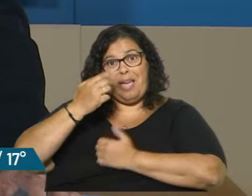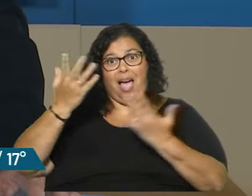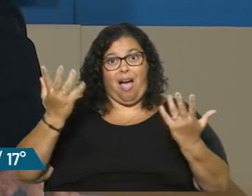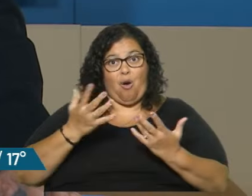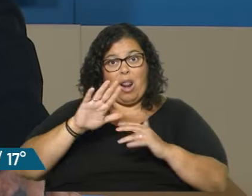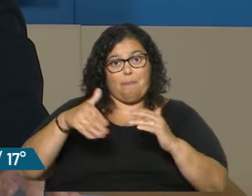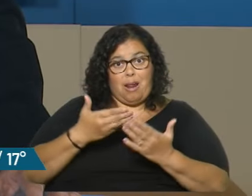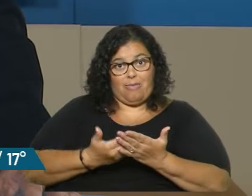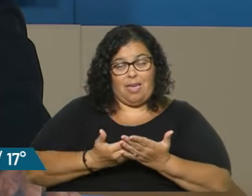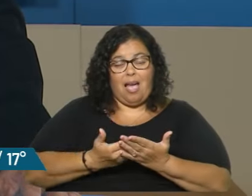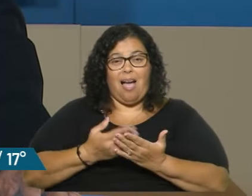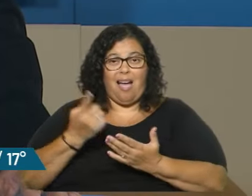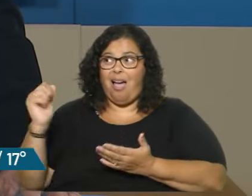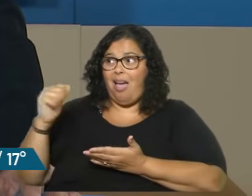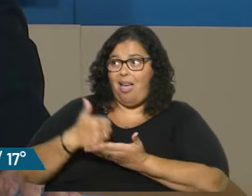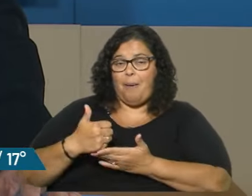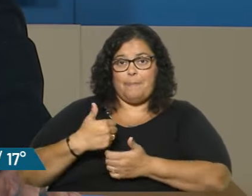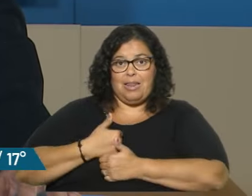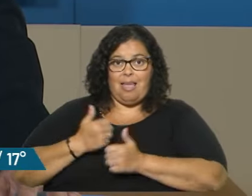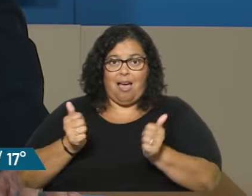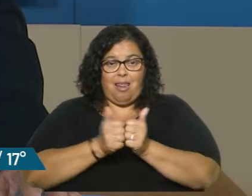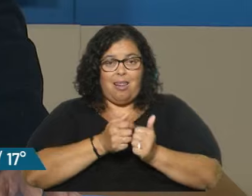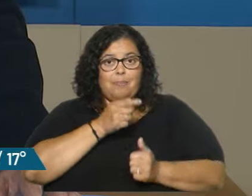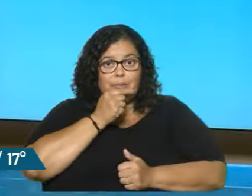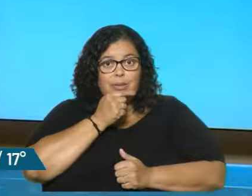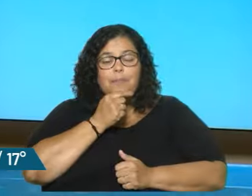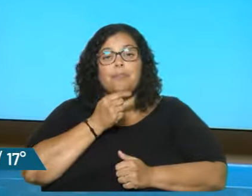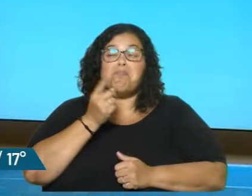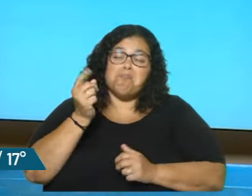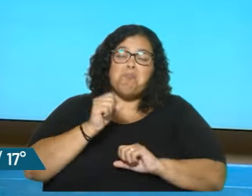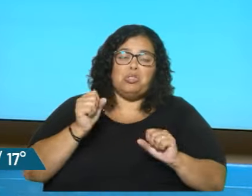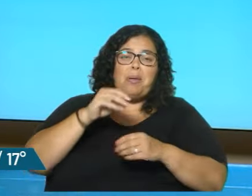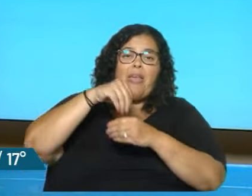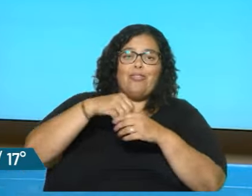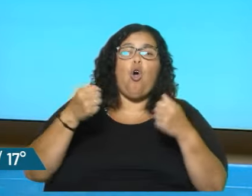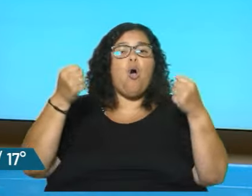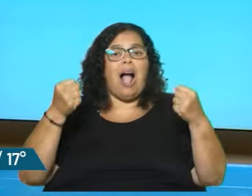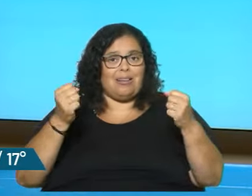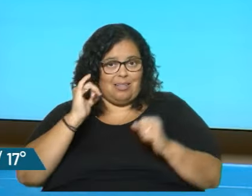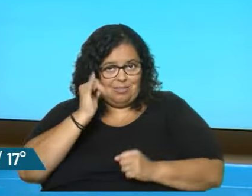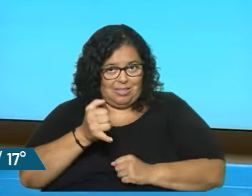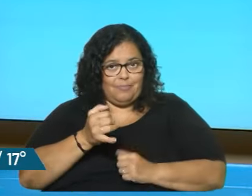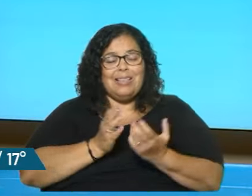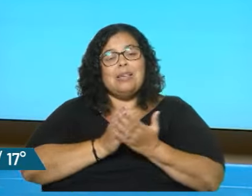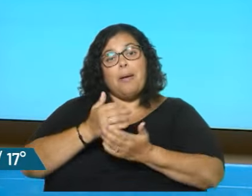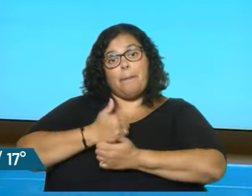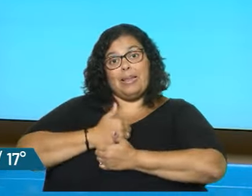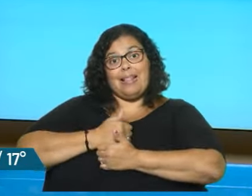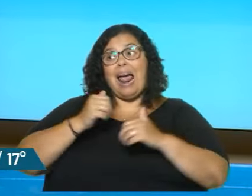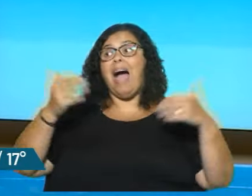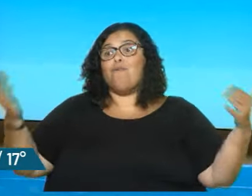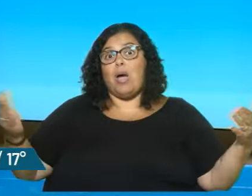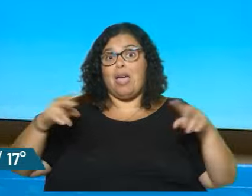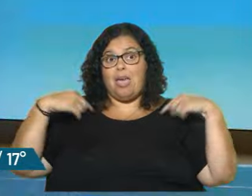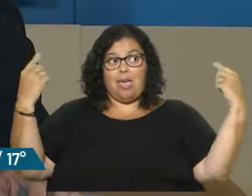cárceles, posiblemente, posiblemente, eso es una posibilidad. Bueno, ahora están, los militares se encargan del perímetro exterior de las cárceles. Usted dice también,